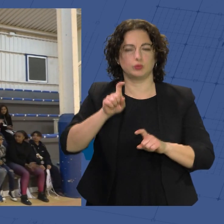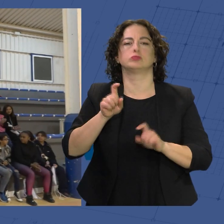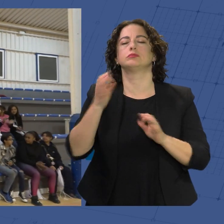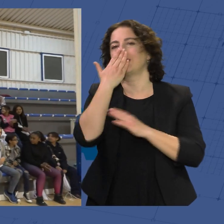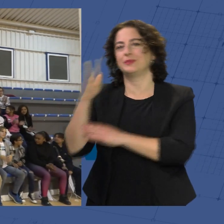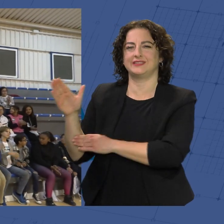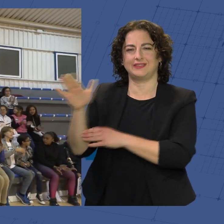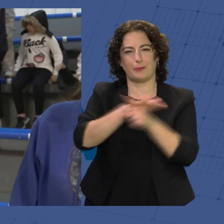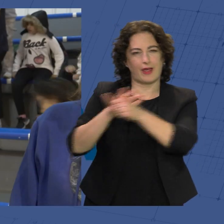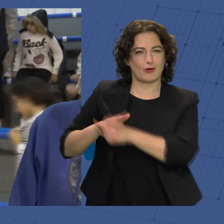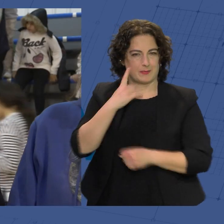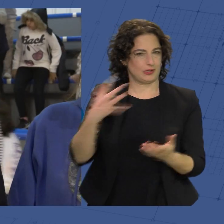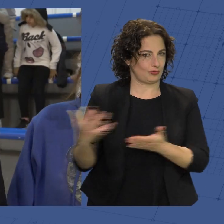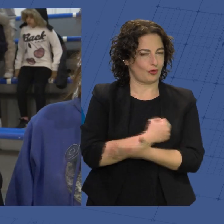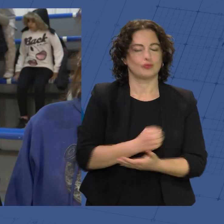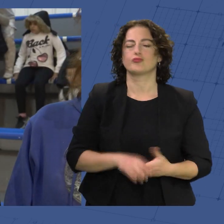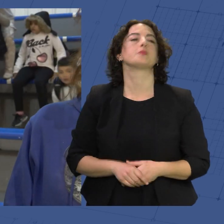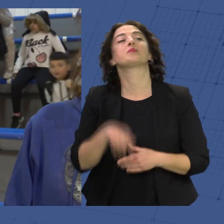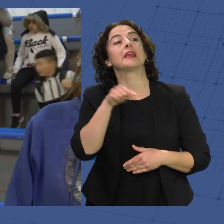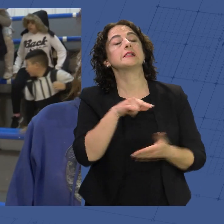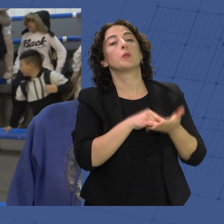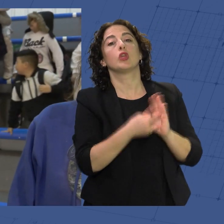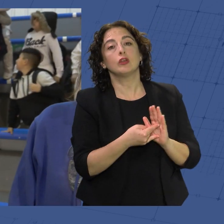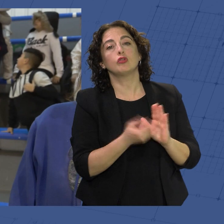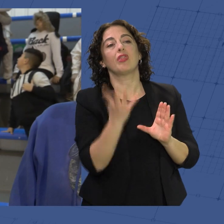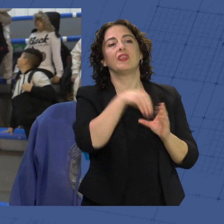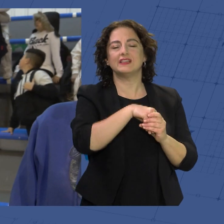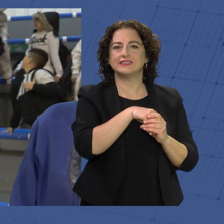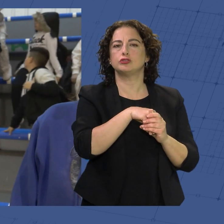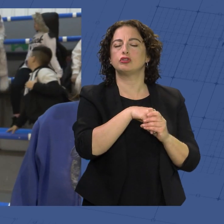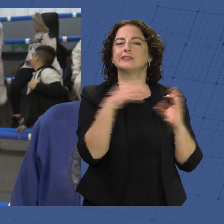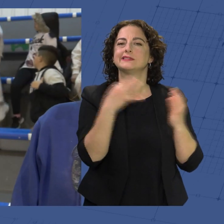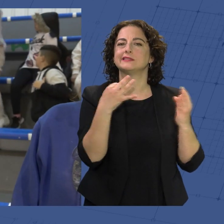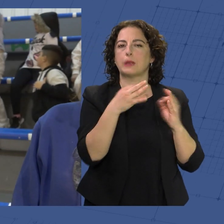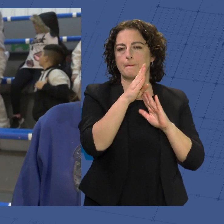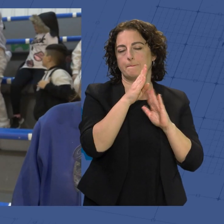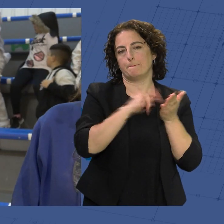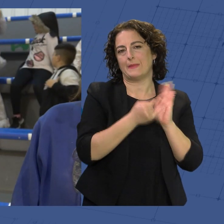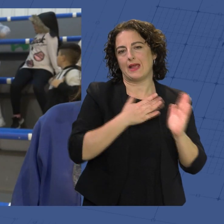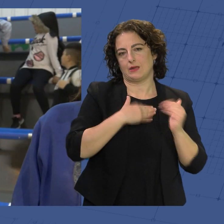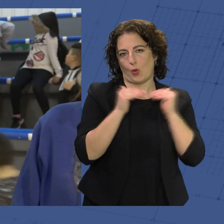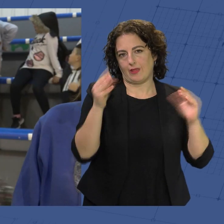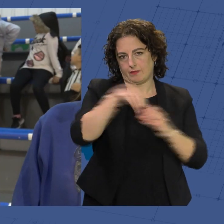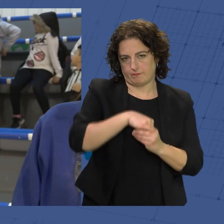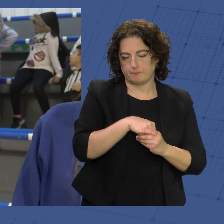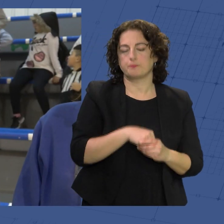a todos los barrios de Almería. Este proyecto está dentro del marco de nuestro plan de igualdad donde trabajamos